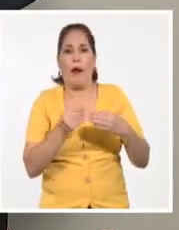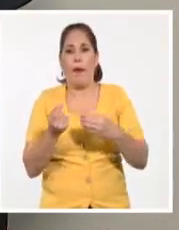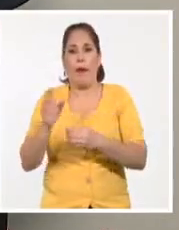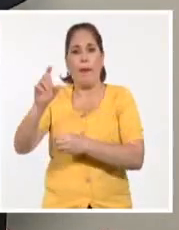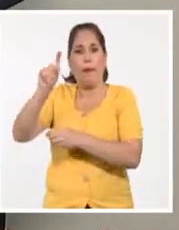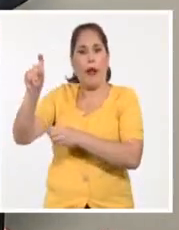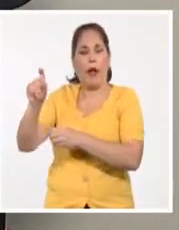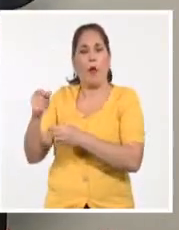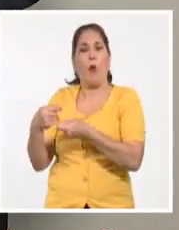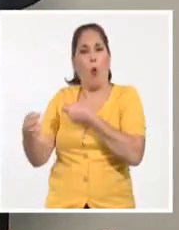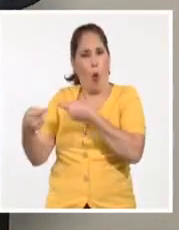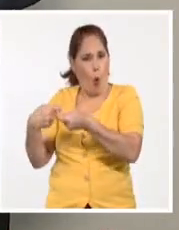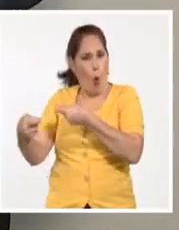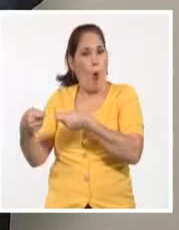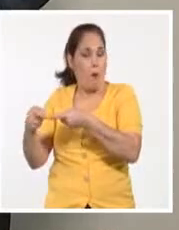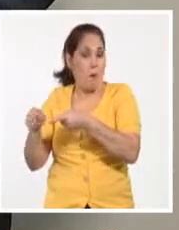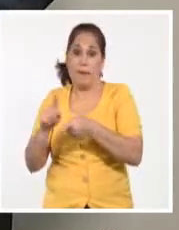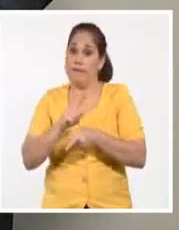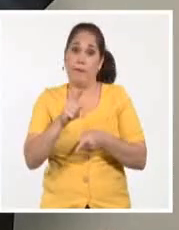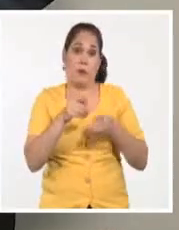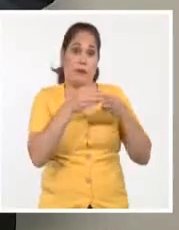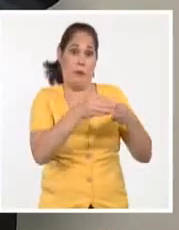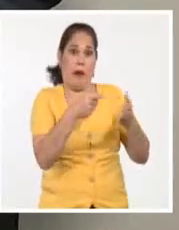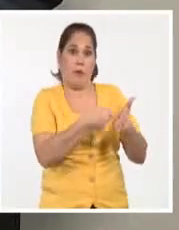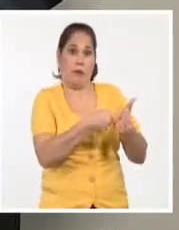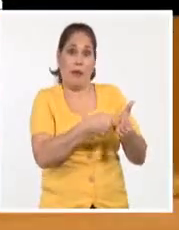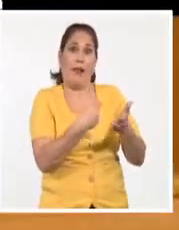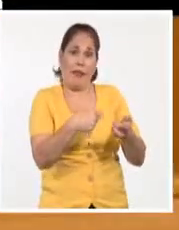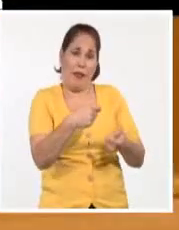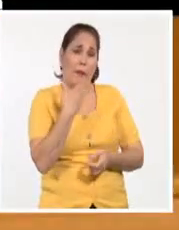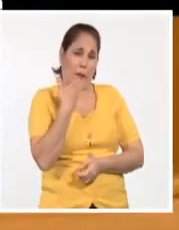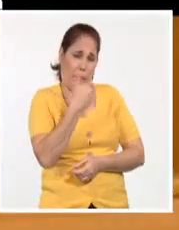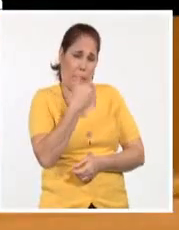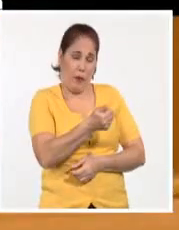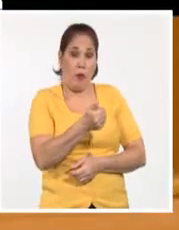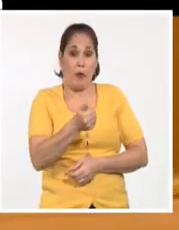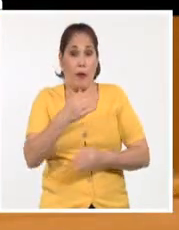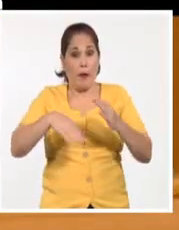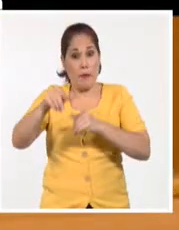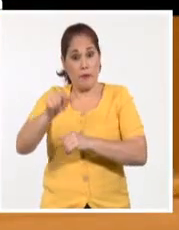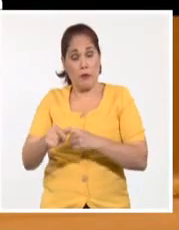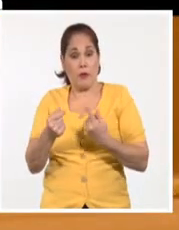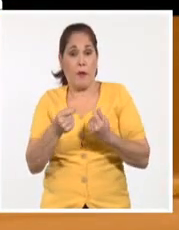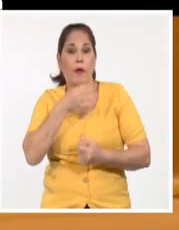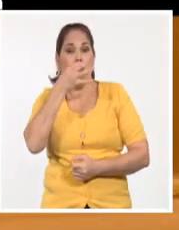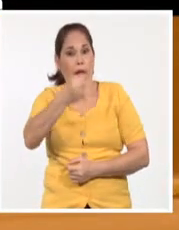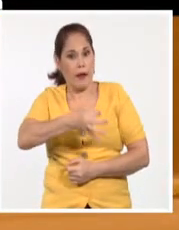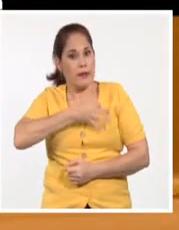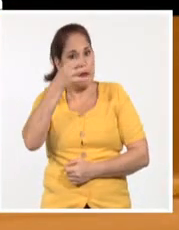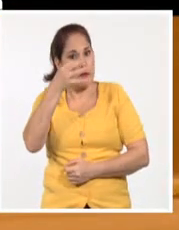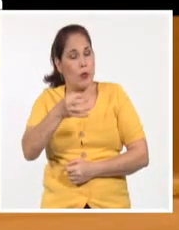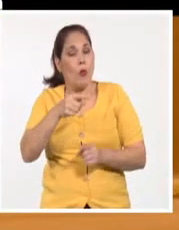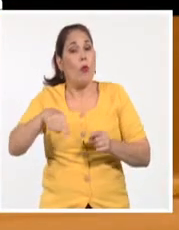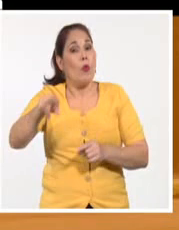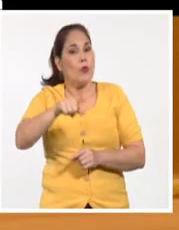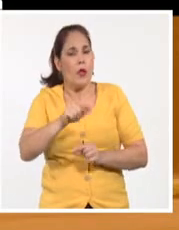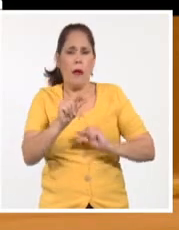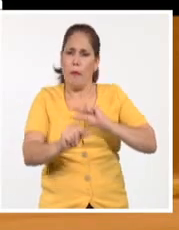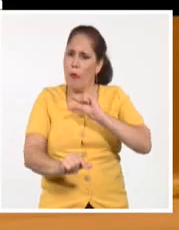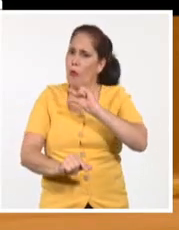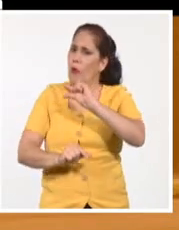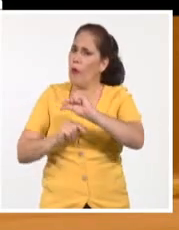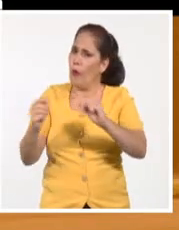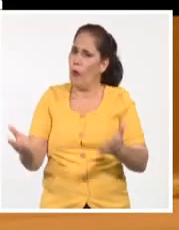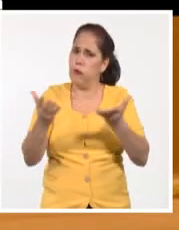tasa flotante, añadió. Más adelante, en su comparecencia, también el ministro de Economía expresó que hay que ir avanzando en la